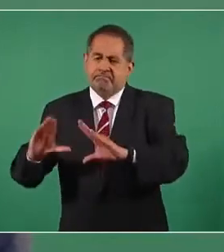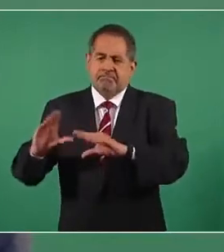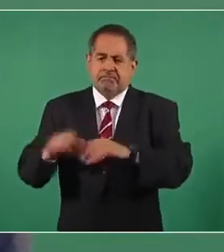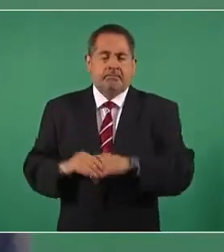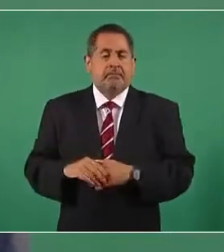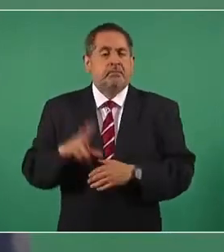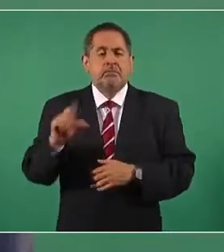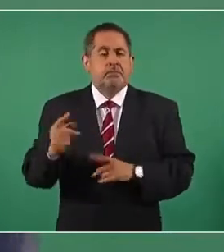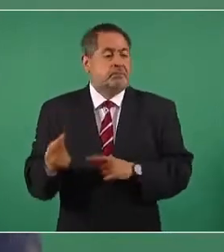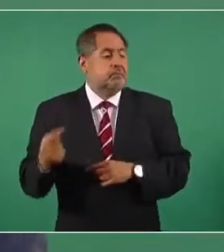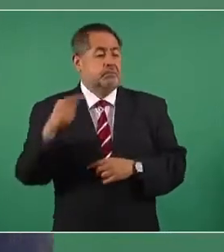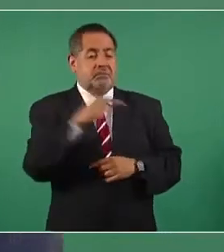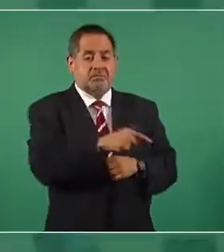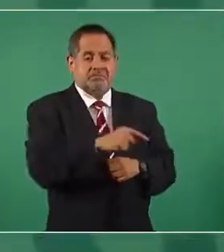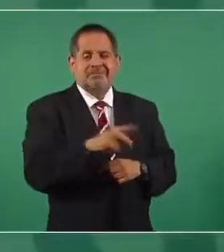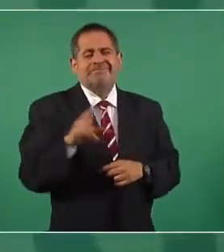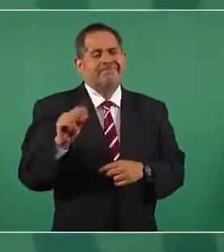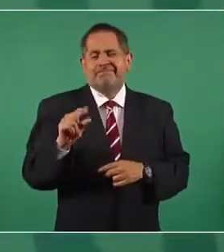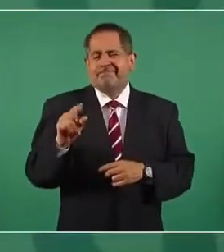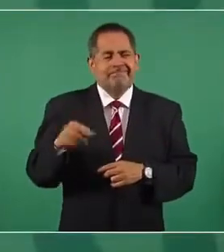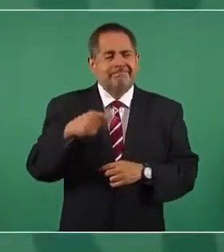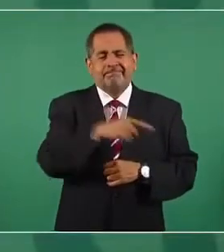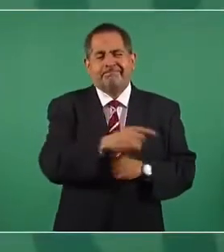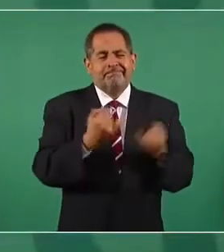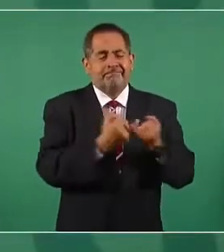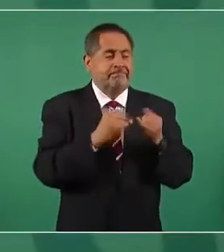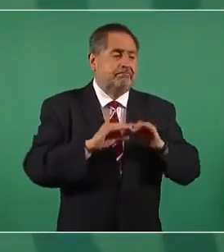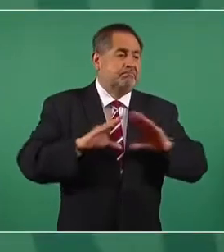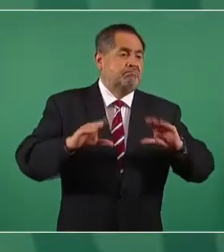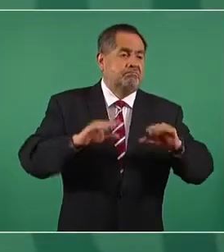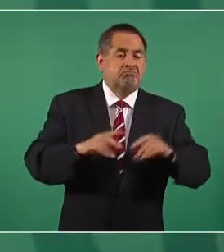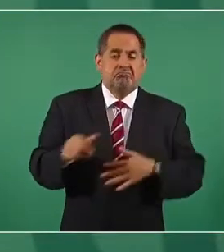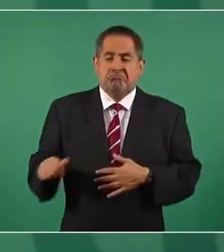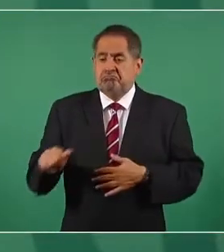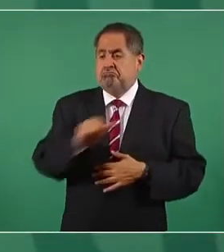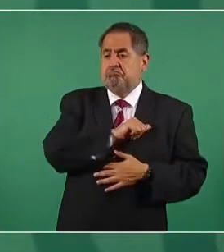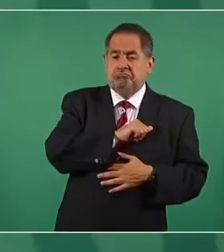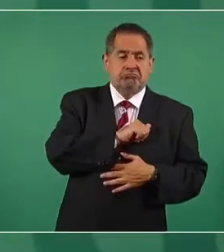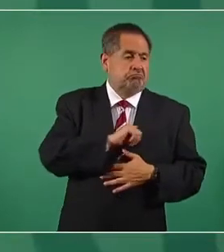fomentando el individualismo,